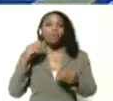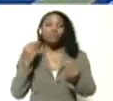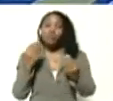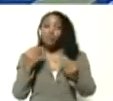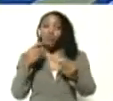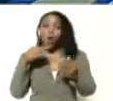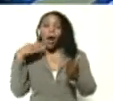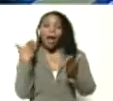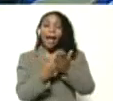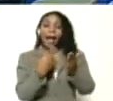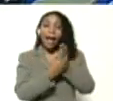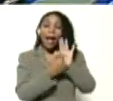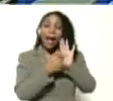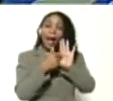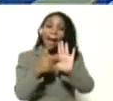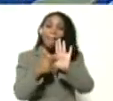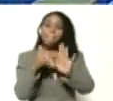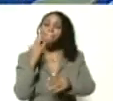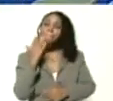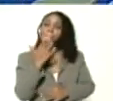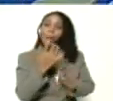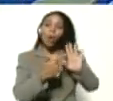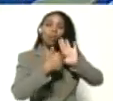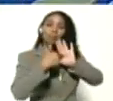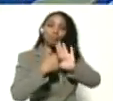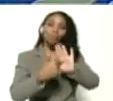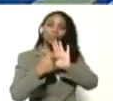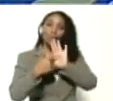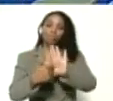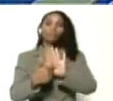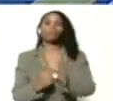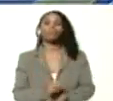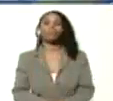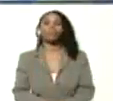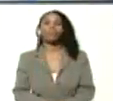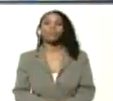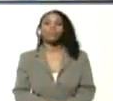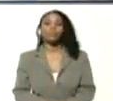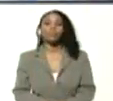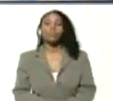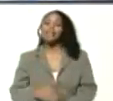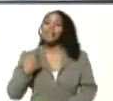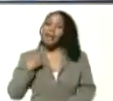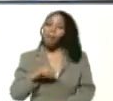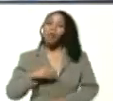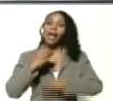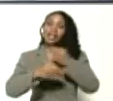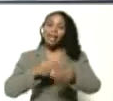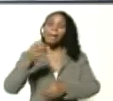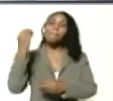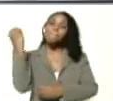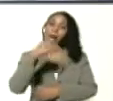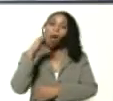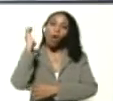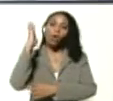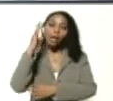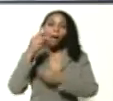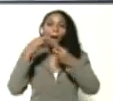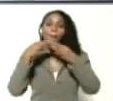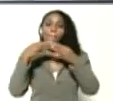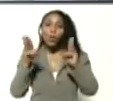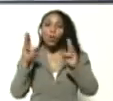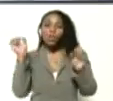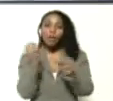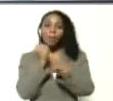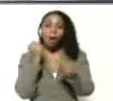mostrar estos ejemplos de la educación Aristóbulo tenemos que hacer más jornadas públicas de trabajo